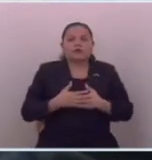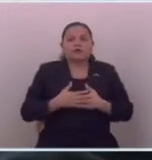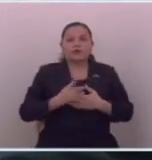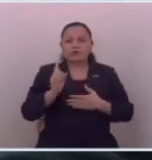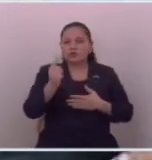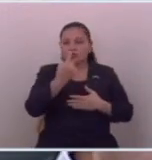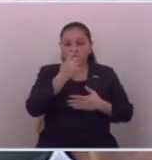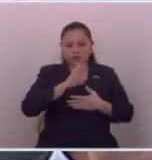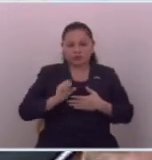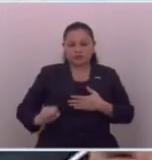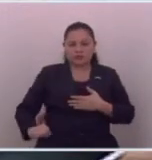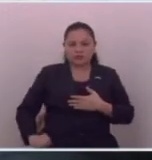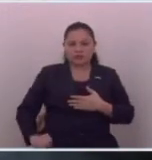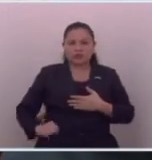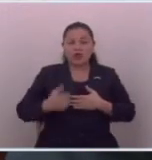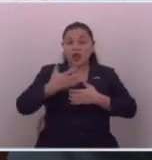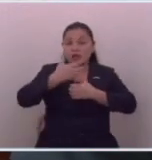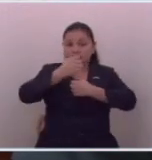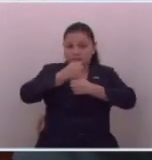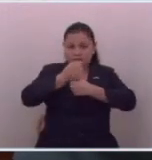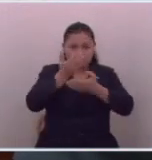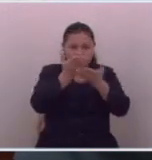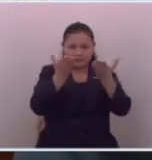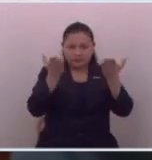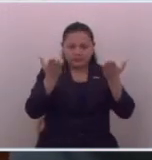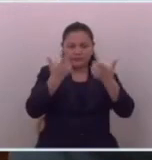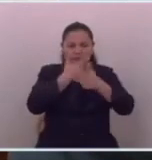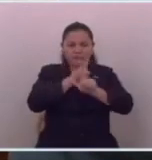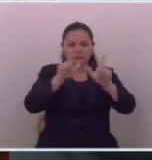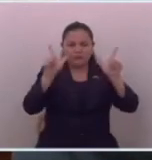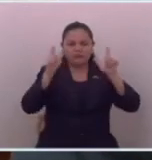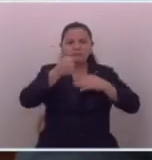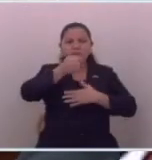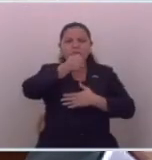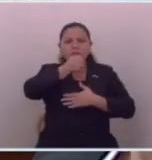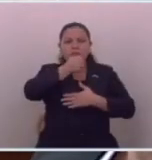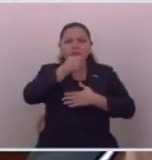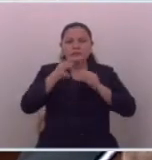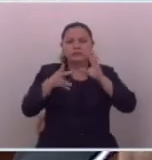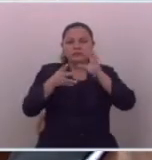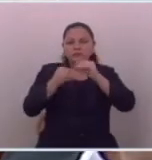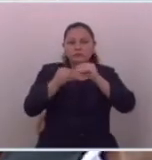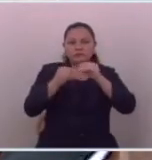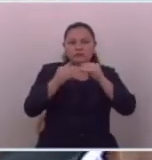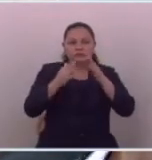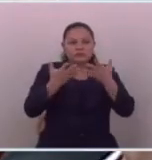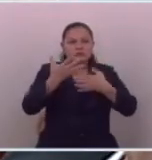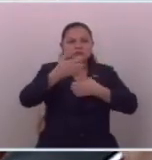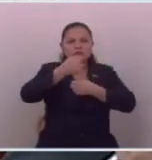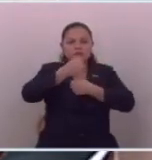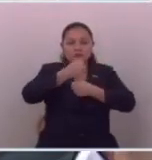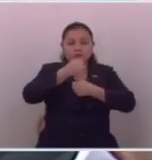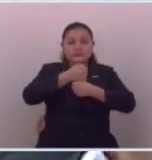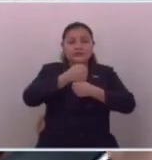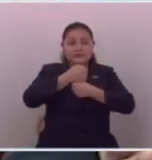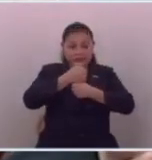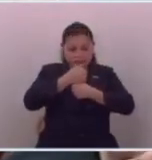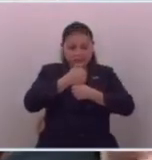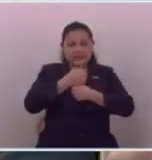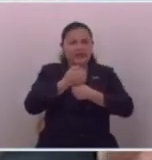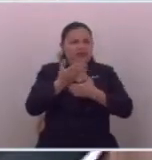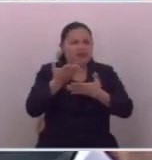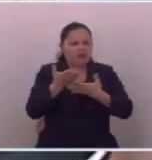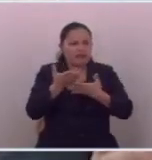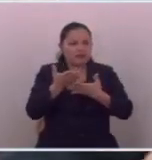El Salvador no solamente está garantizando la libertad de prensa, sino además está garantizando la seguridad,